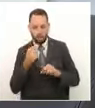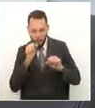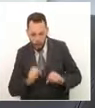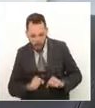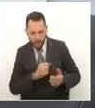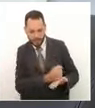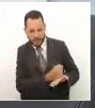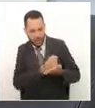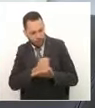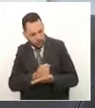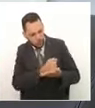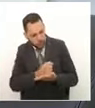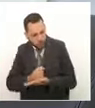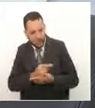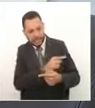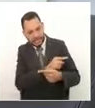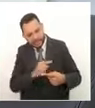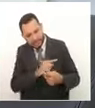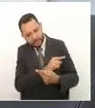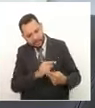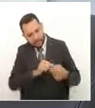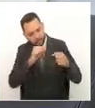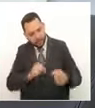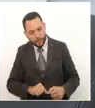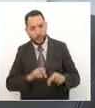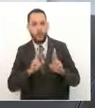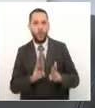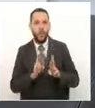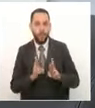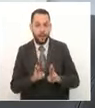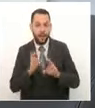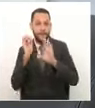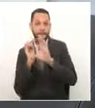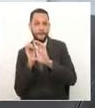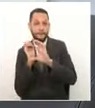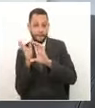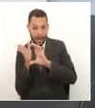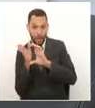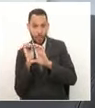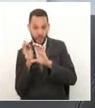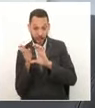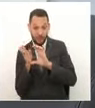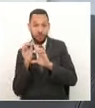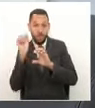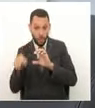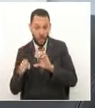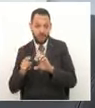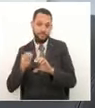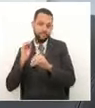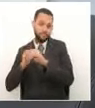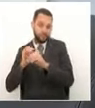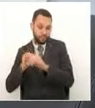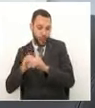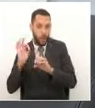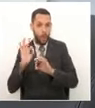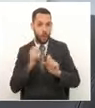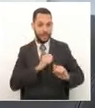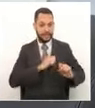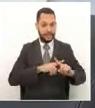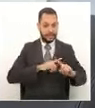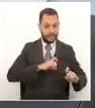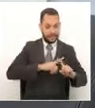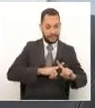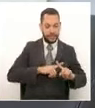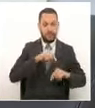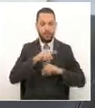y en los próximos días esperamos que las líneas, como siguen abiertas las cuentas y almacenes éxito y el mismo apostar quiere seguir